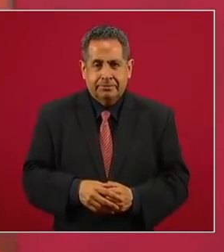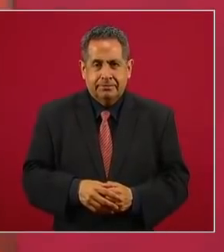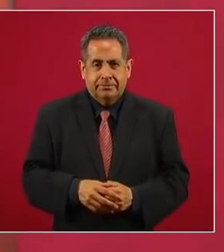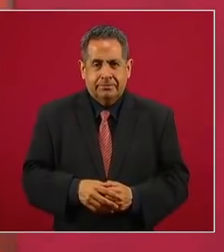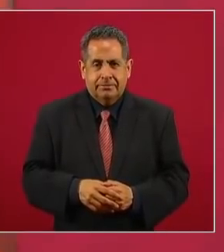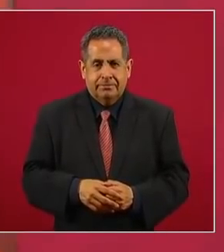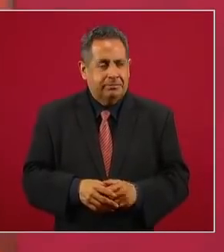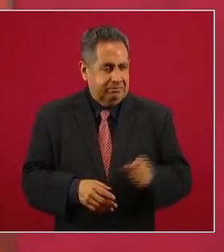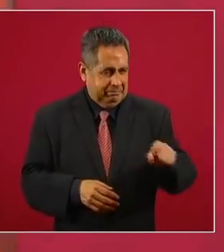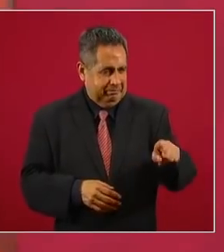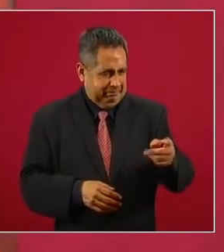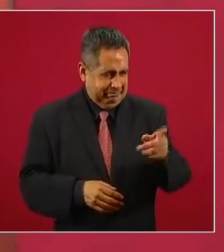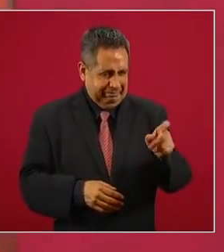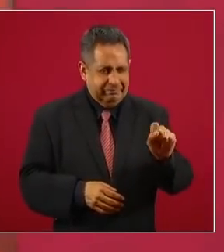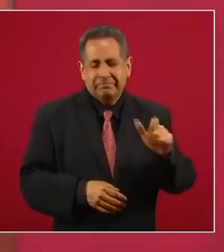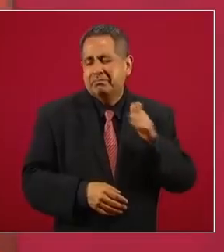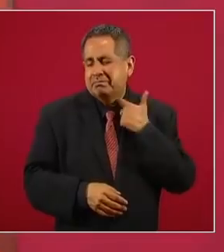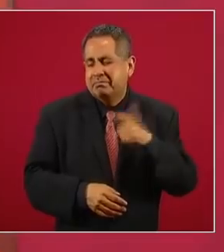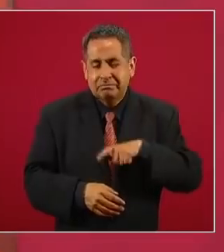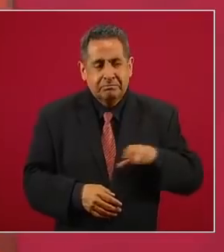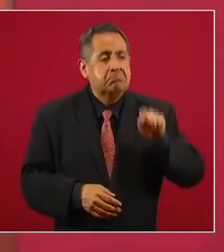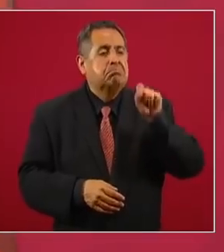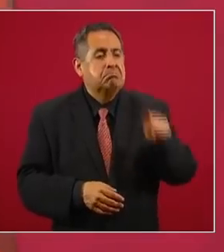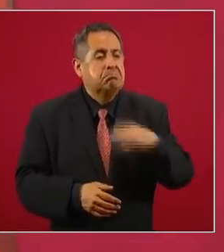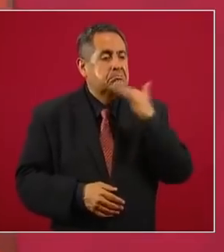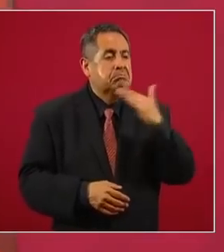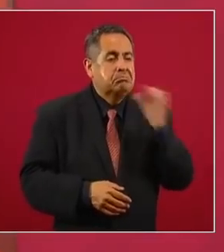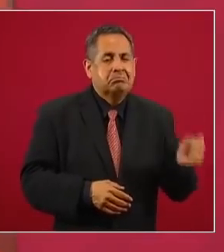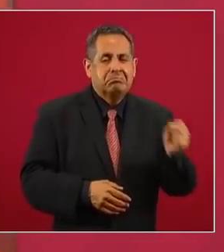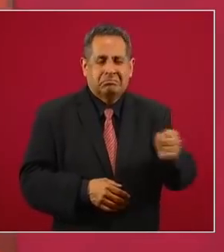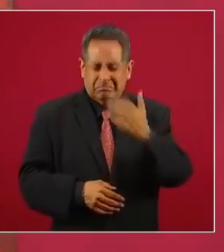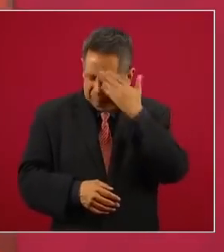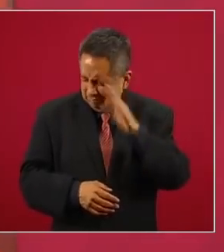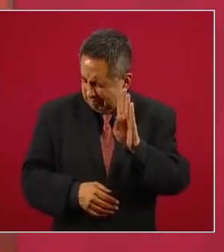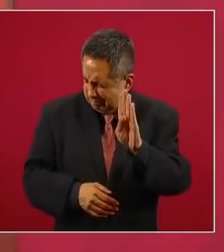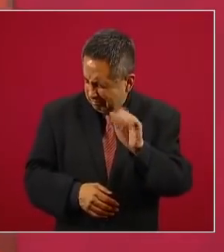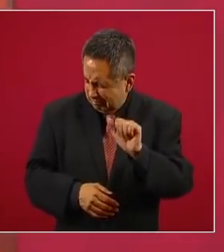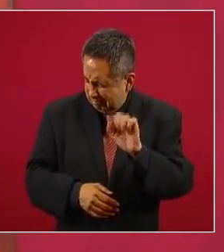¿Alguno de esos ex gobernadores? Creo que Baeza.